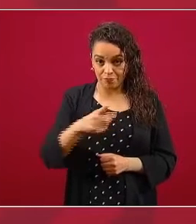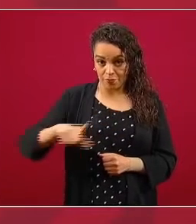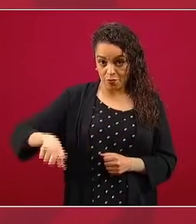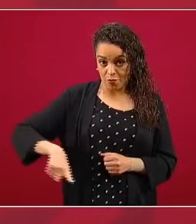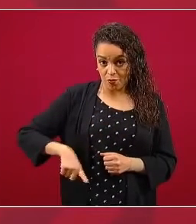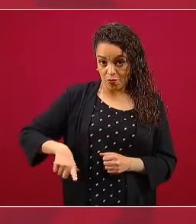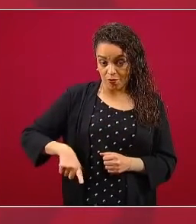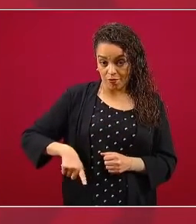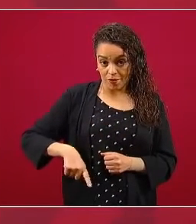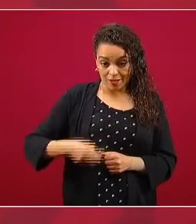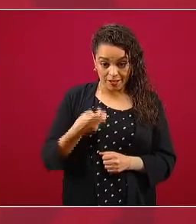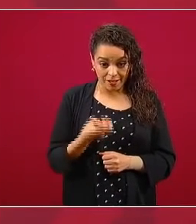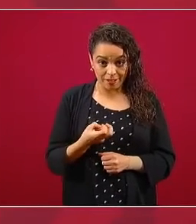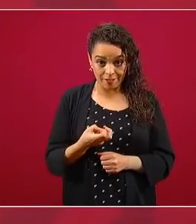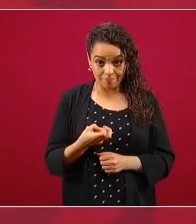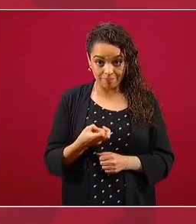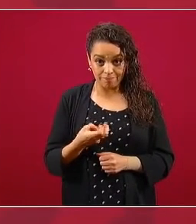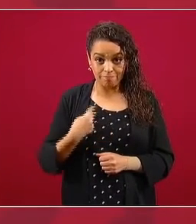compromisos se cumplen.